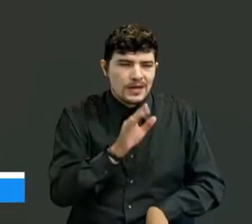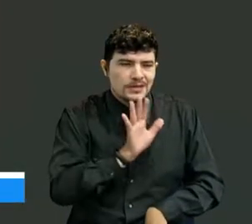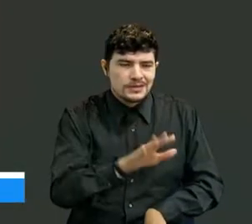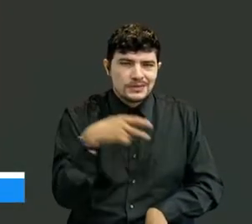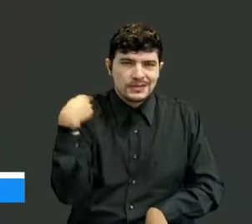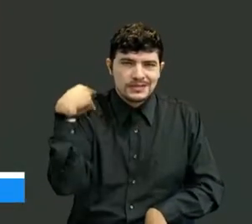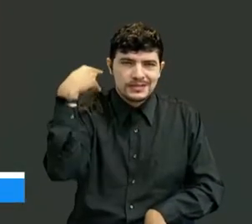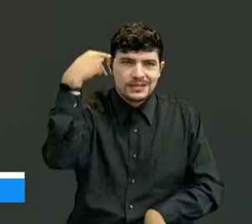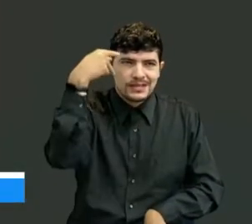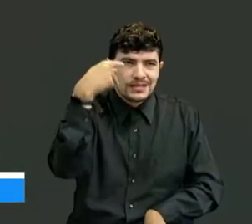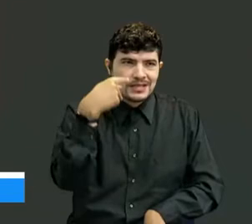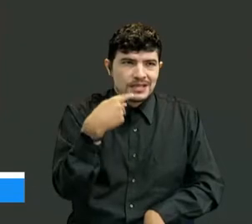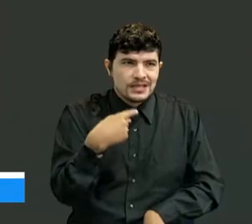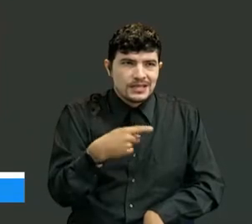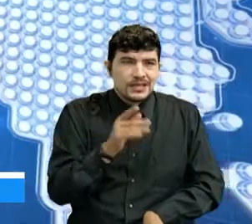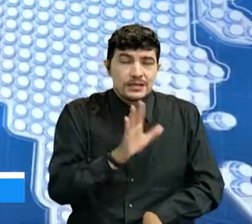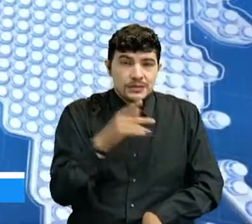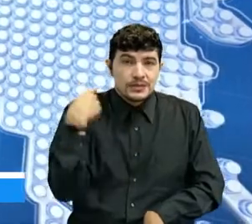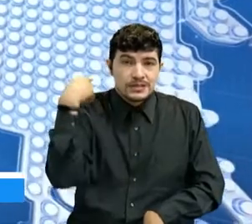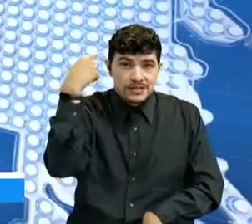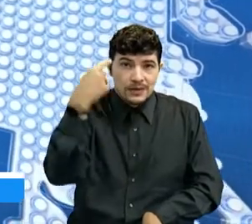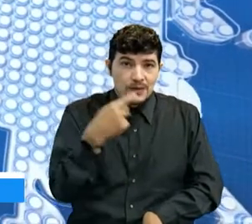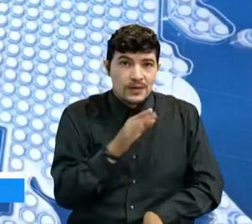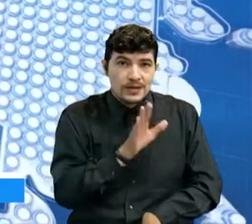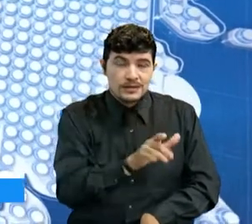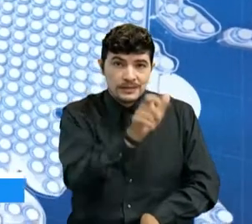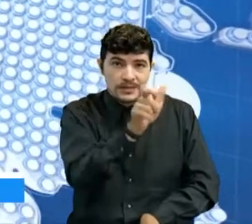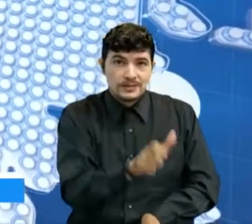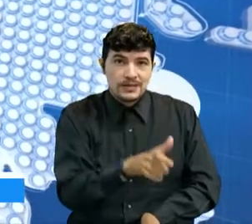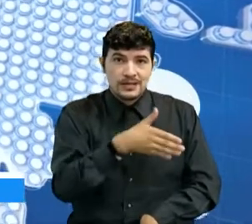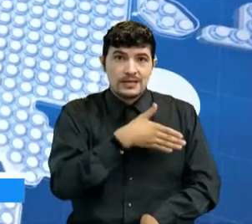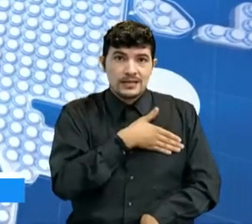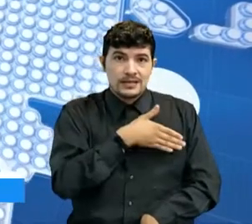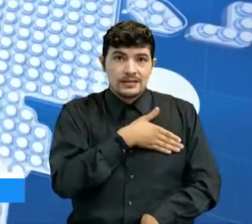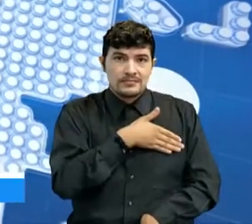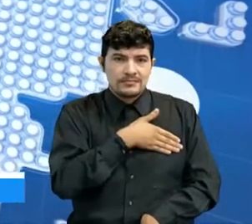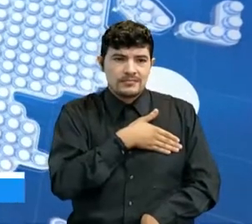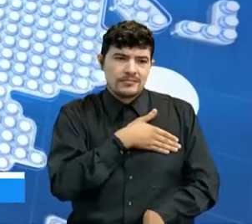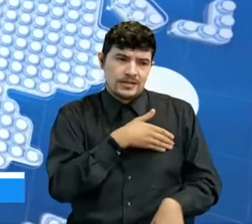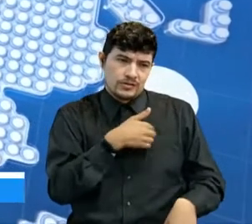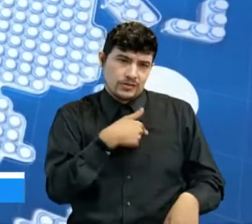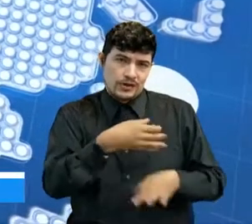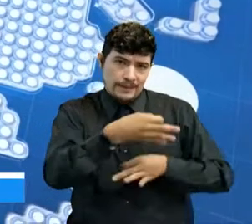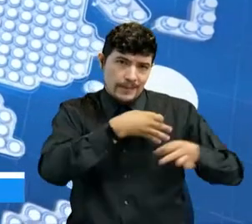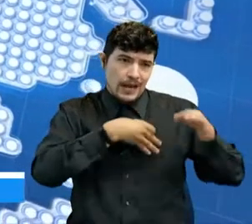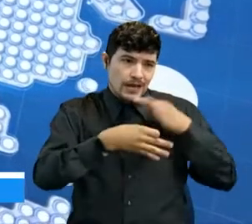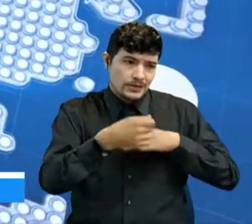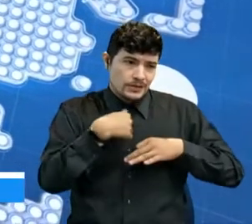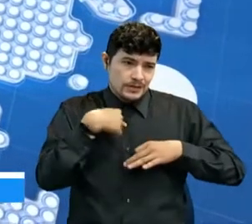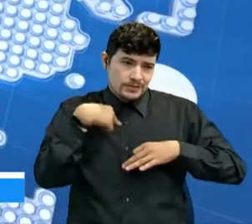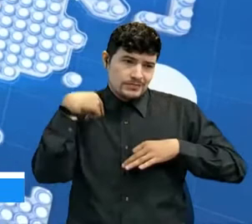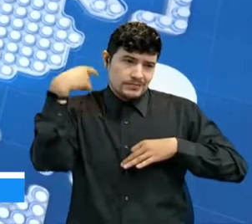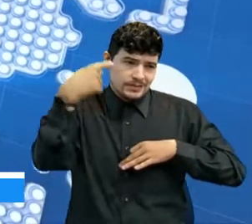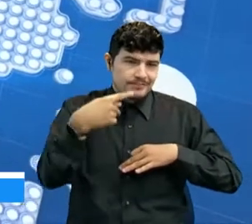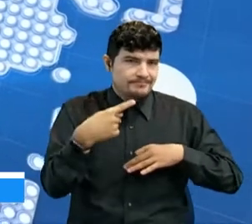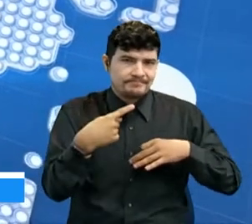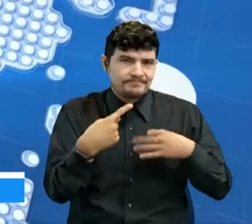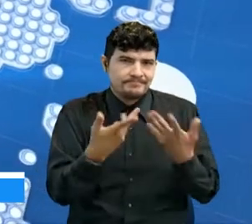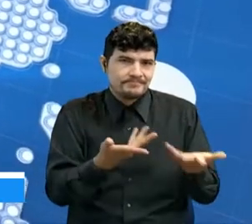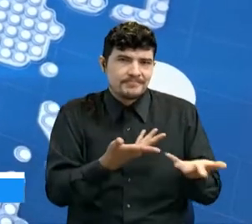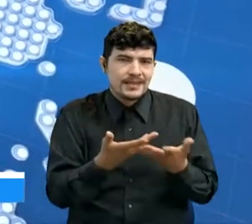el corazón de todos los colombianos. Entrar a reemplazar al presidente Uribe, no obstante lo